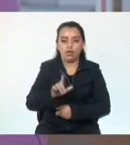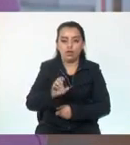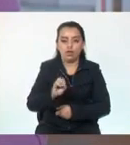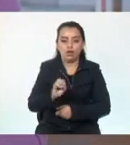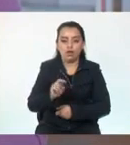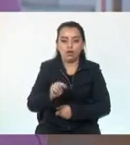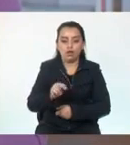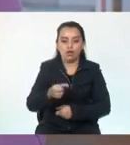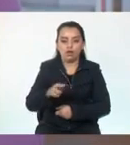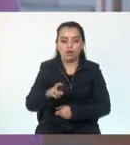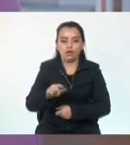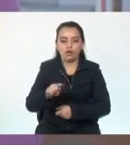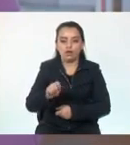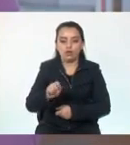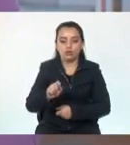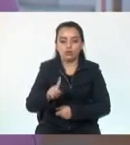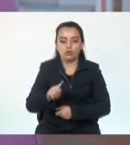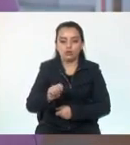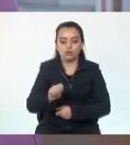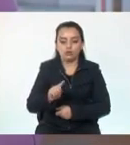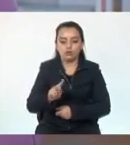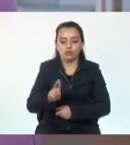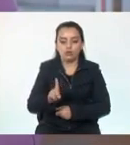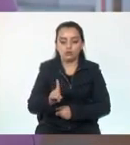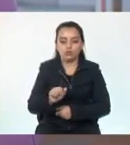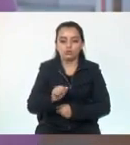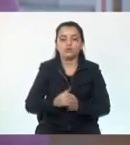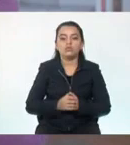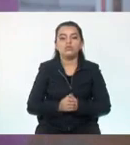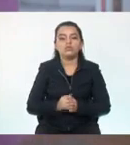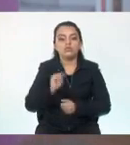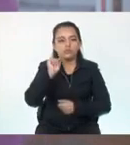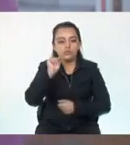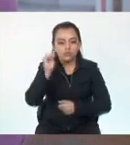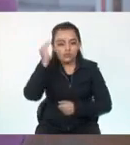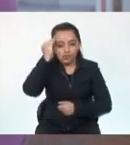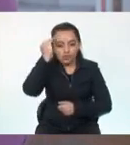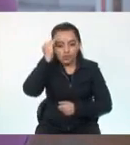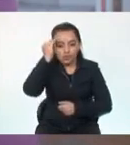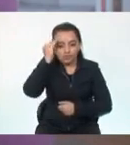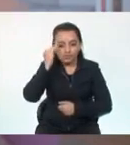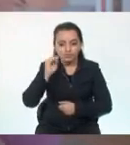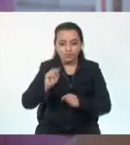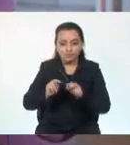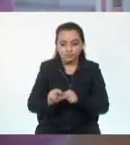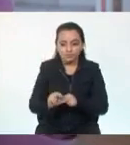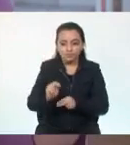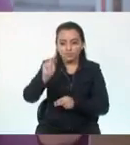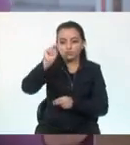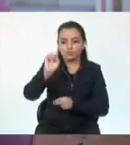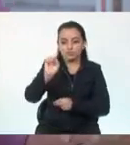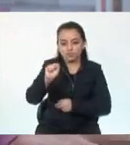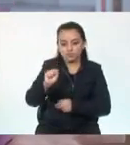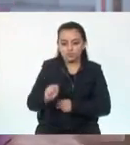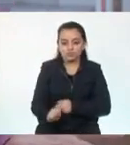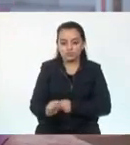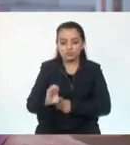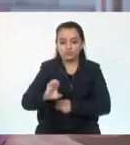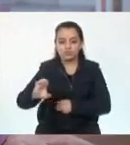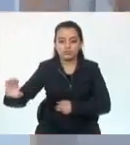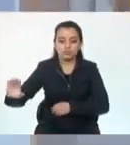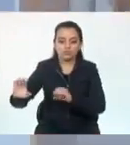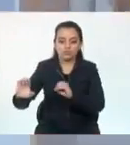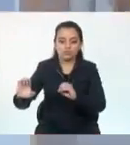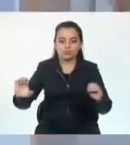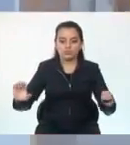otro dato más. Ustedes saben cuáles son los puntos cardinales y sobre todo, ¿cuál es la relación de estos con el Sol?